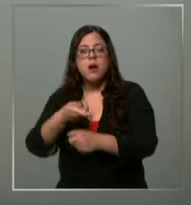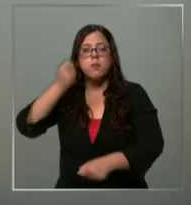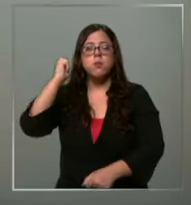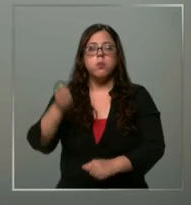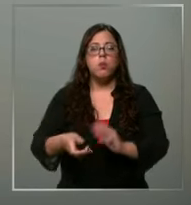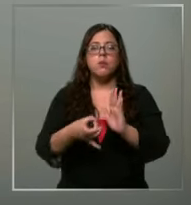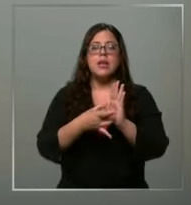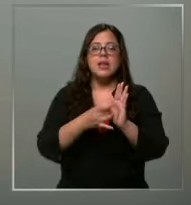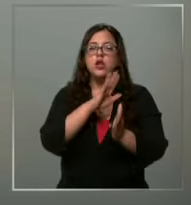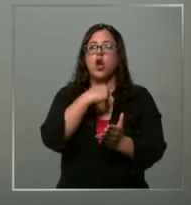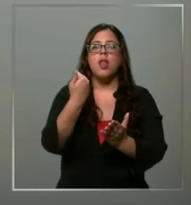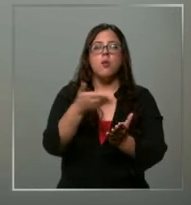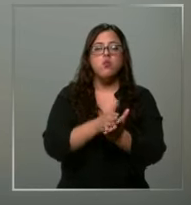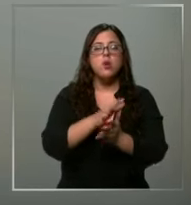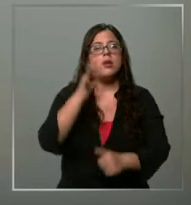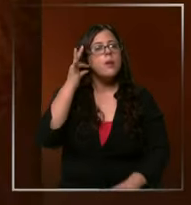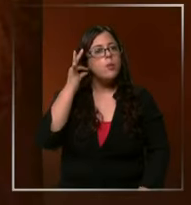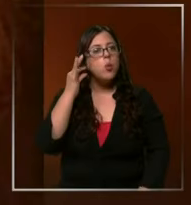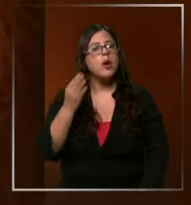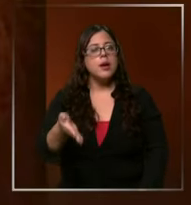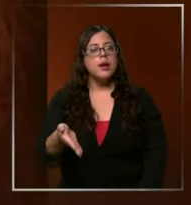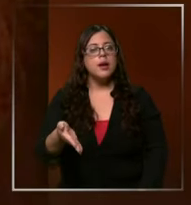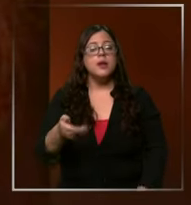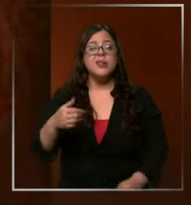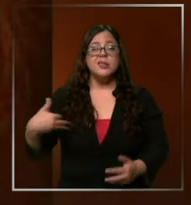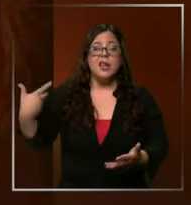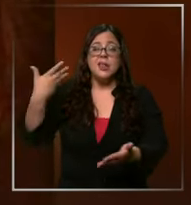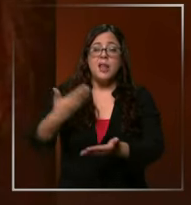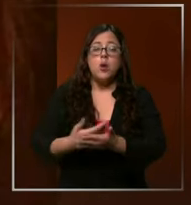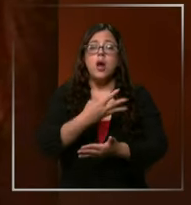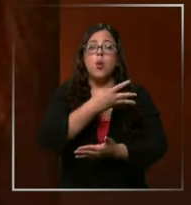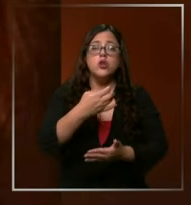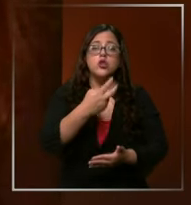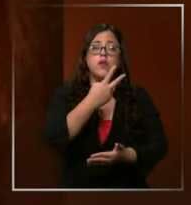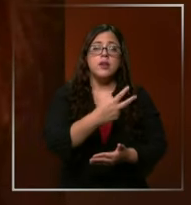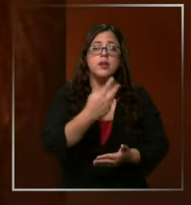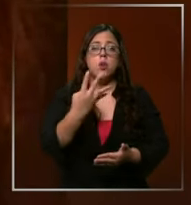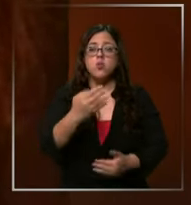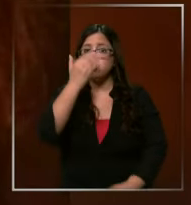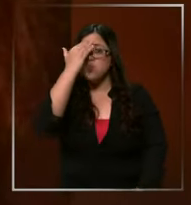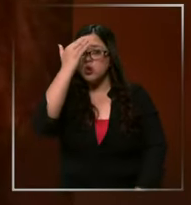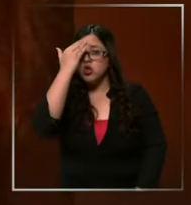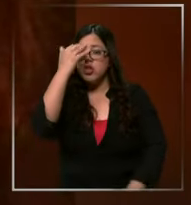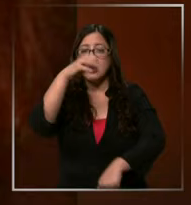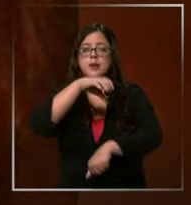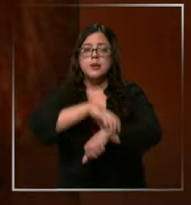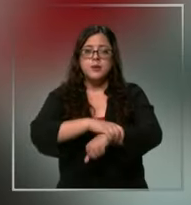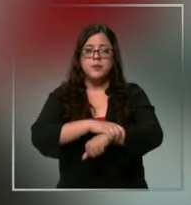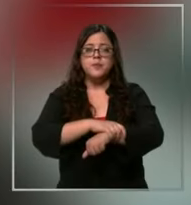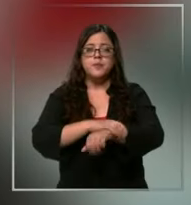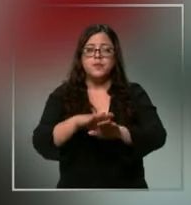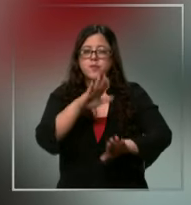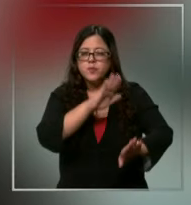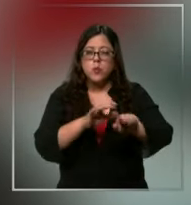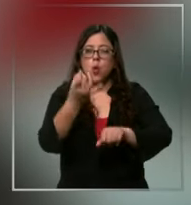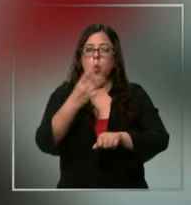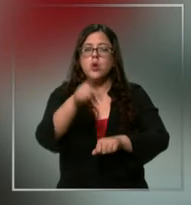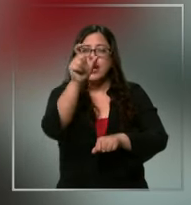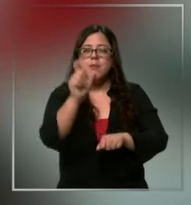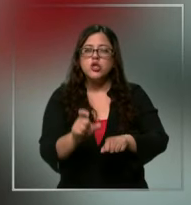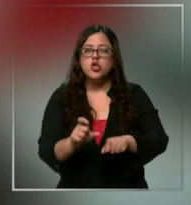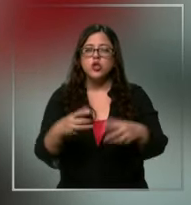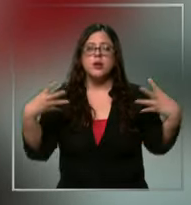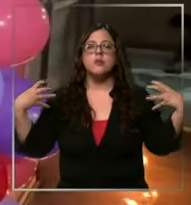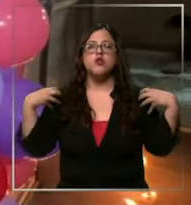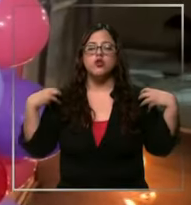por el delito de femicidio. Desde entonces ha pasado 424 días en prisión preventiva como el único imputado por